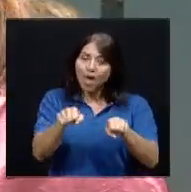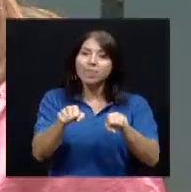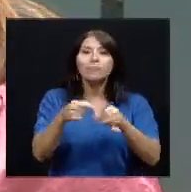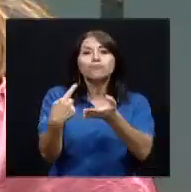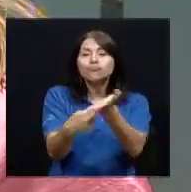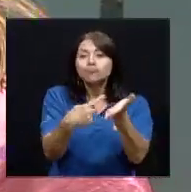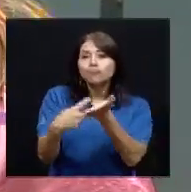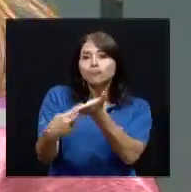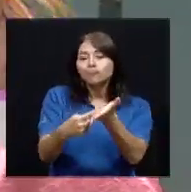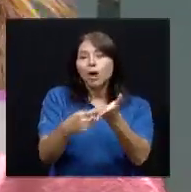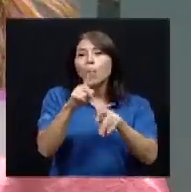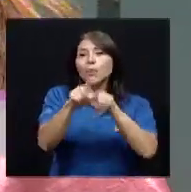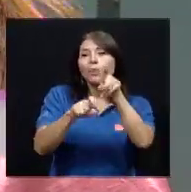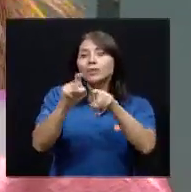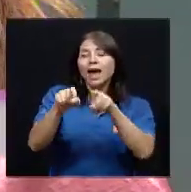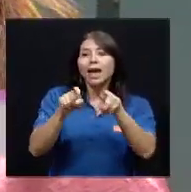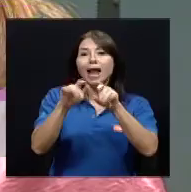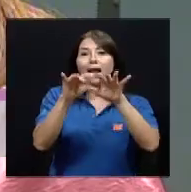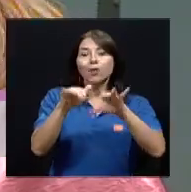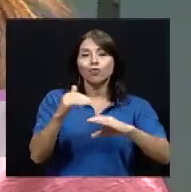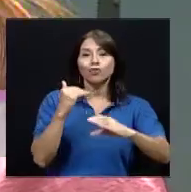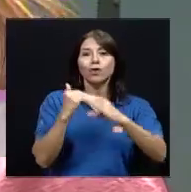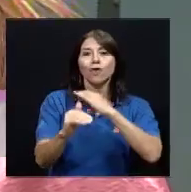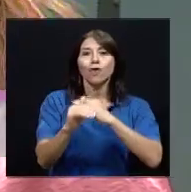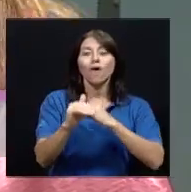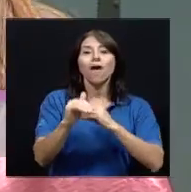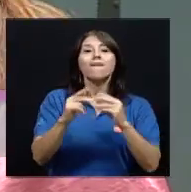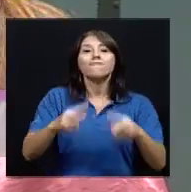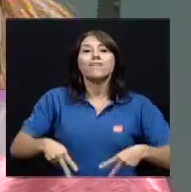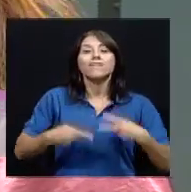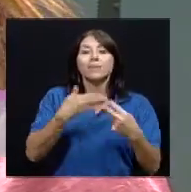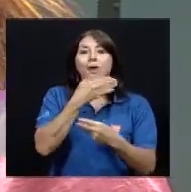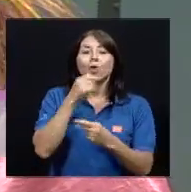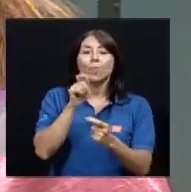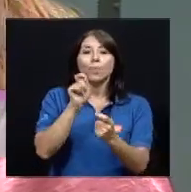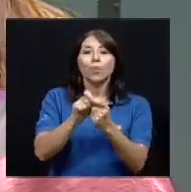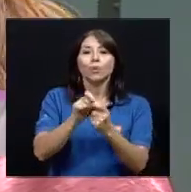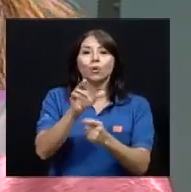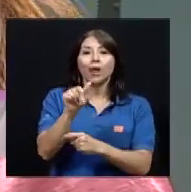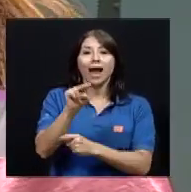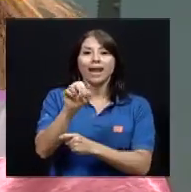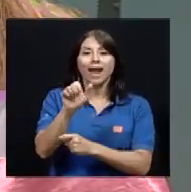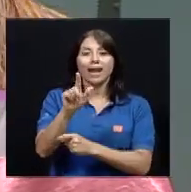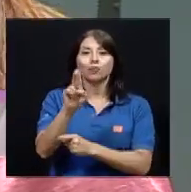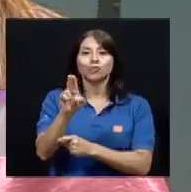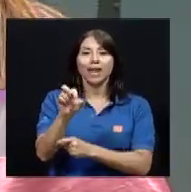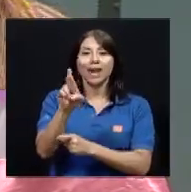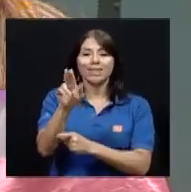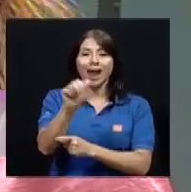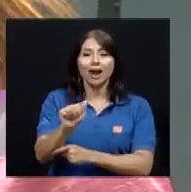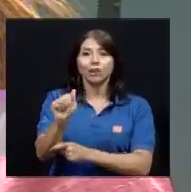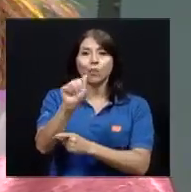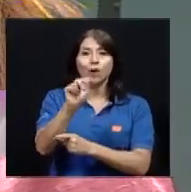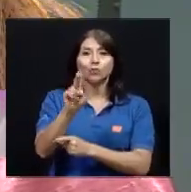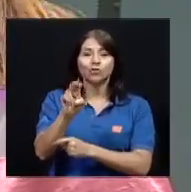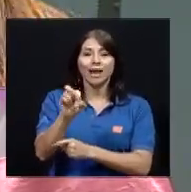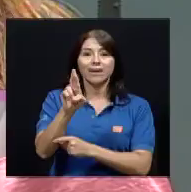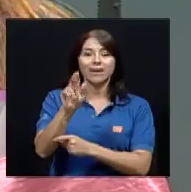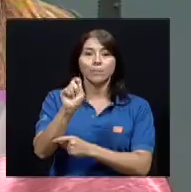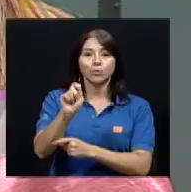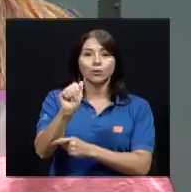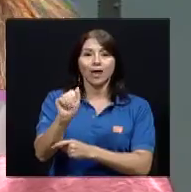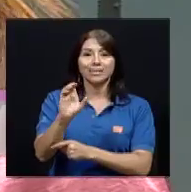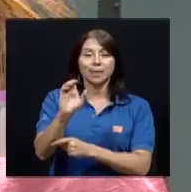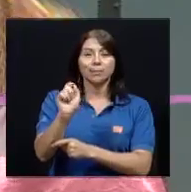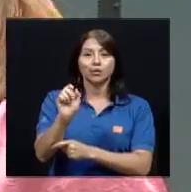puede hacer sus comentarios y preguntas al correo electrónico vivir mejor punto canal ucr arroba ucr punto